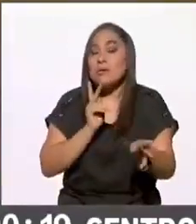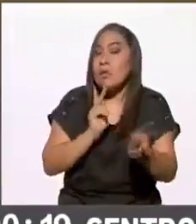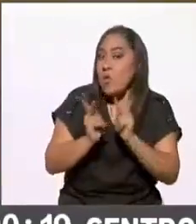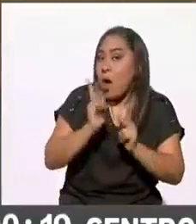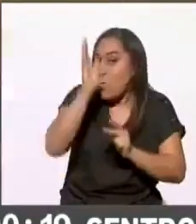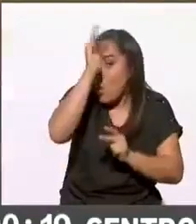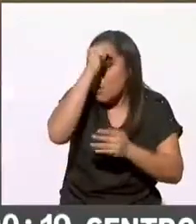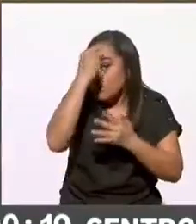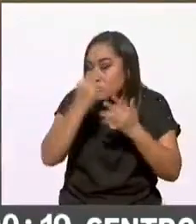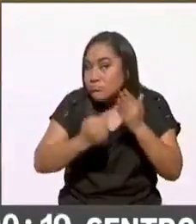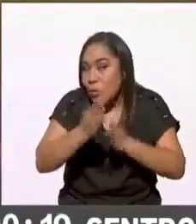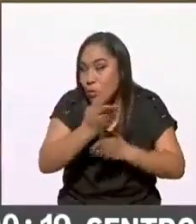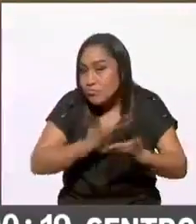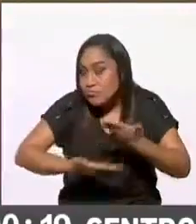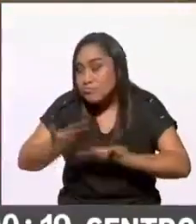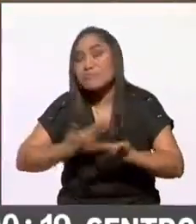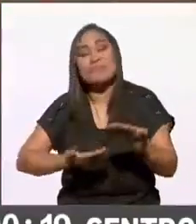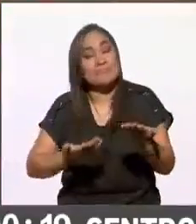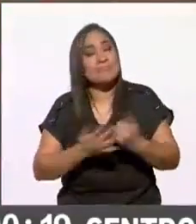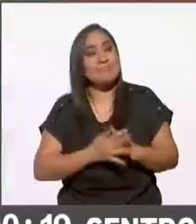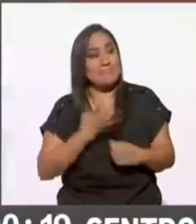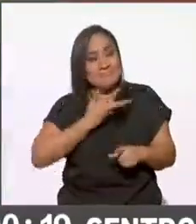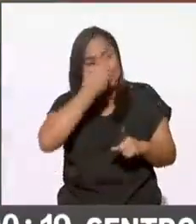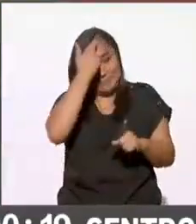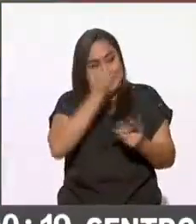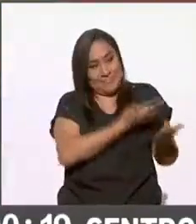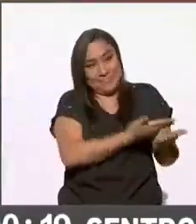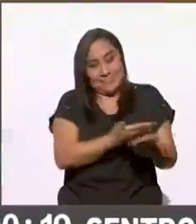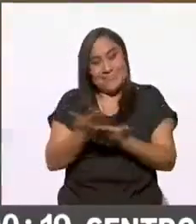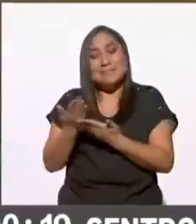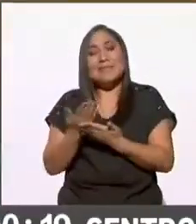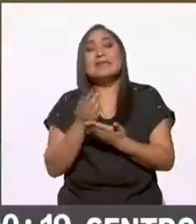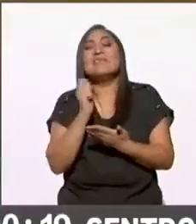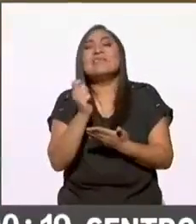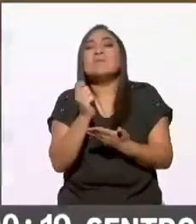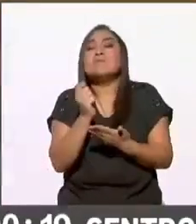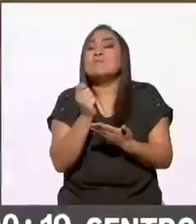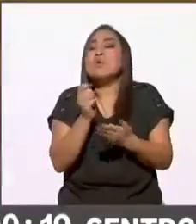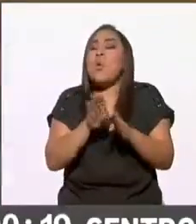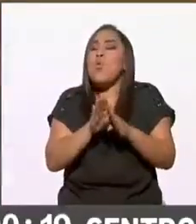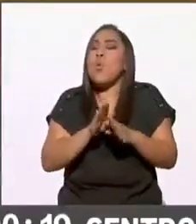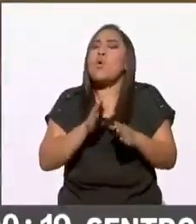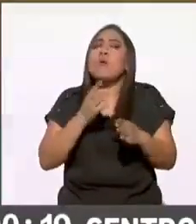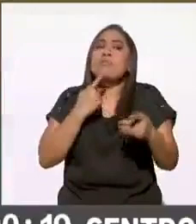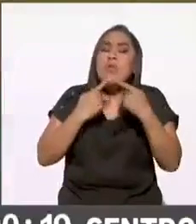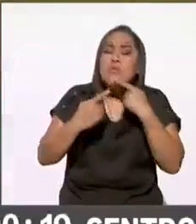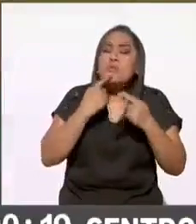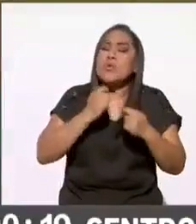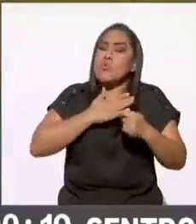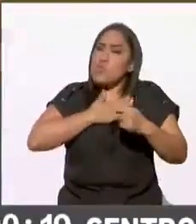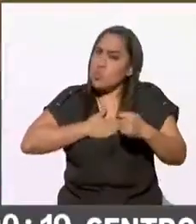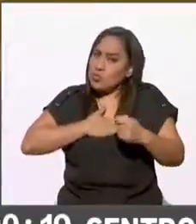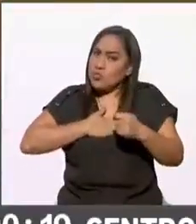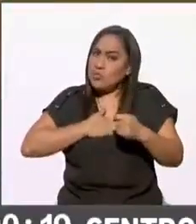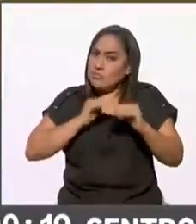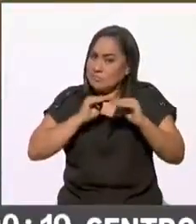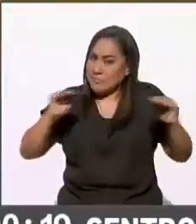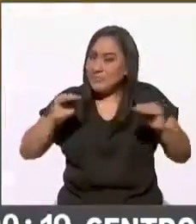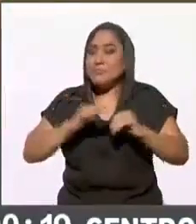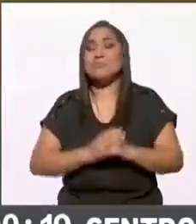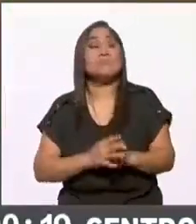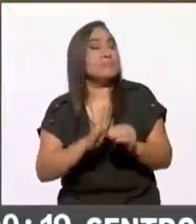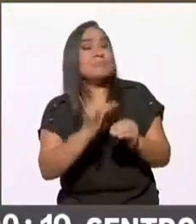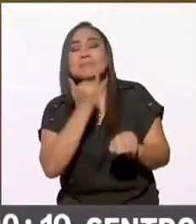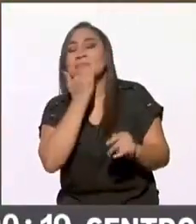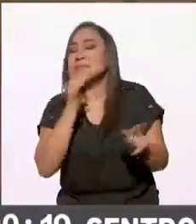acuerdos que finalmente Guadalupe Natalia Claudia eso es la democracia es el diálogo y si me permite rápidamente a mí me